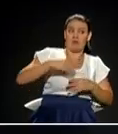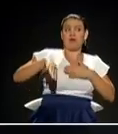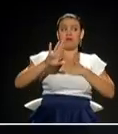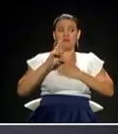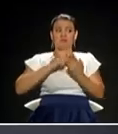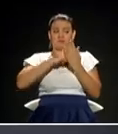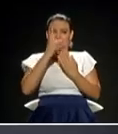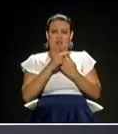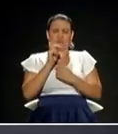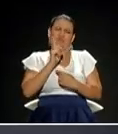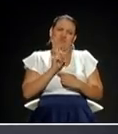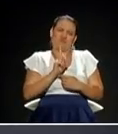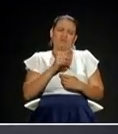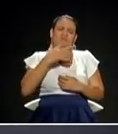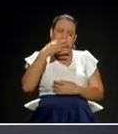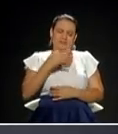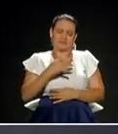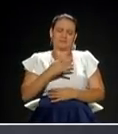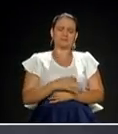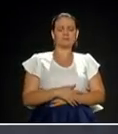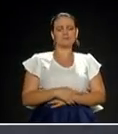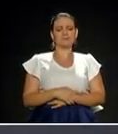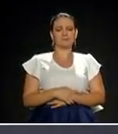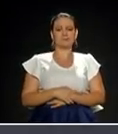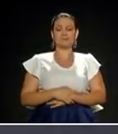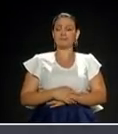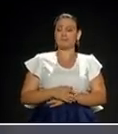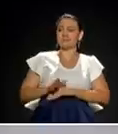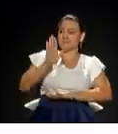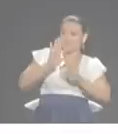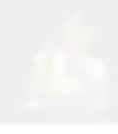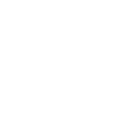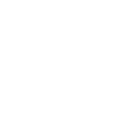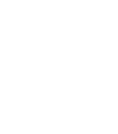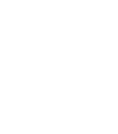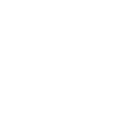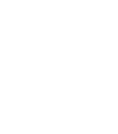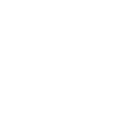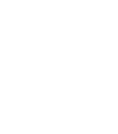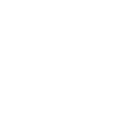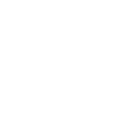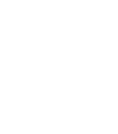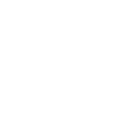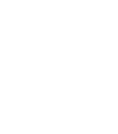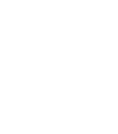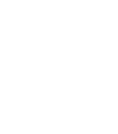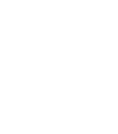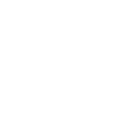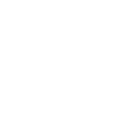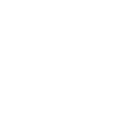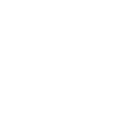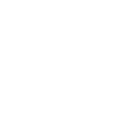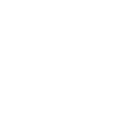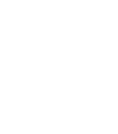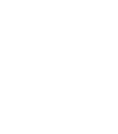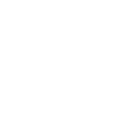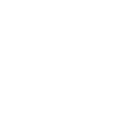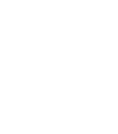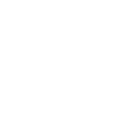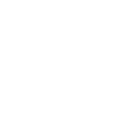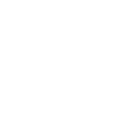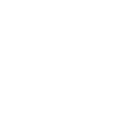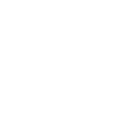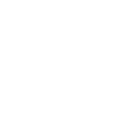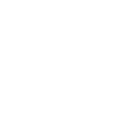hacer. Muy bien. Candidato Daniel Quintero, es su turno. El ferrocarril. Estación del ferrocarril. La estación.